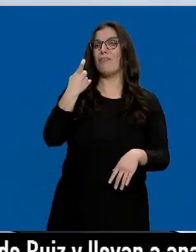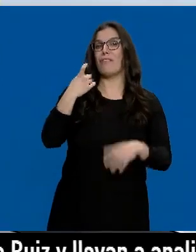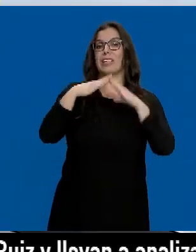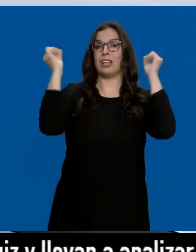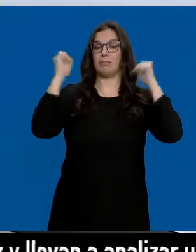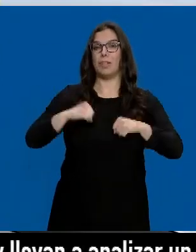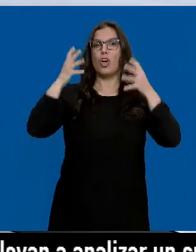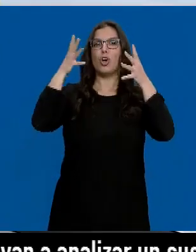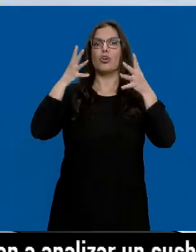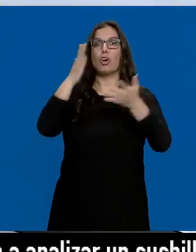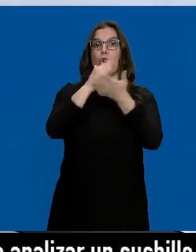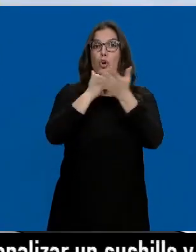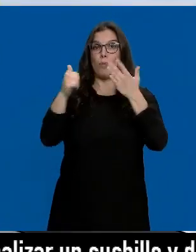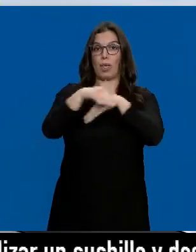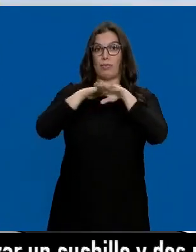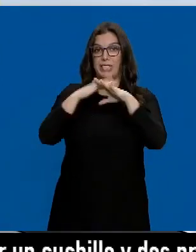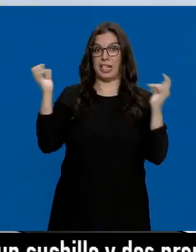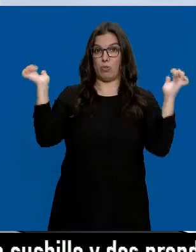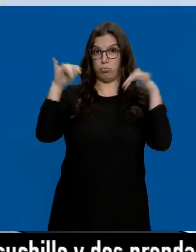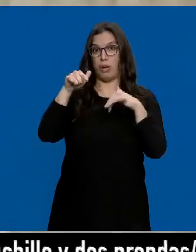en el Consejo Interterritorial de Salud.